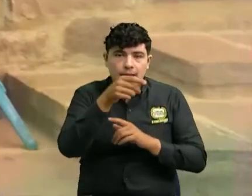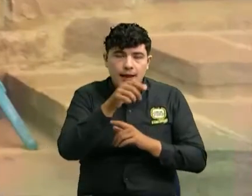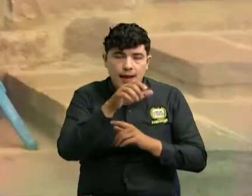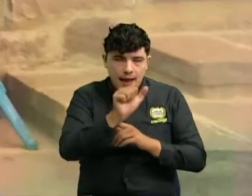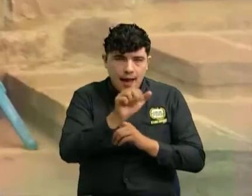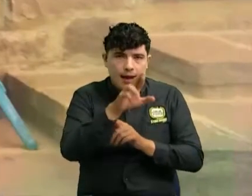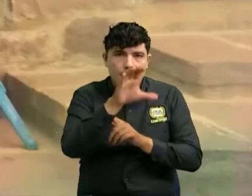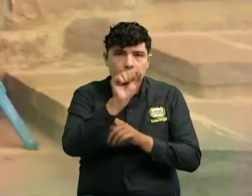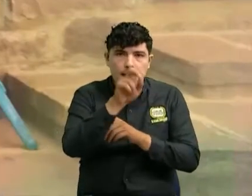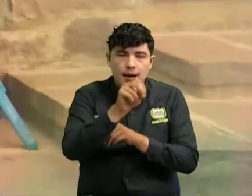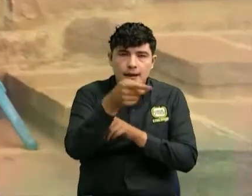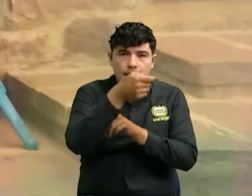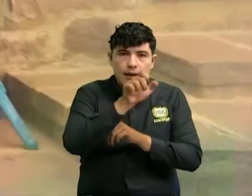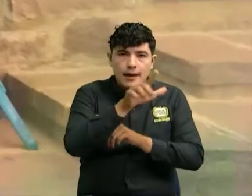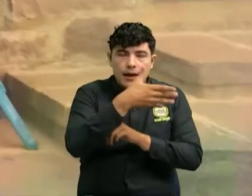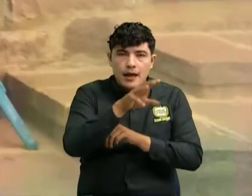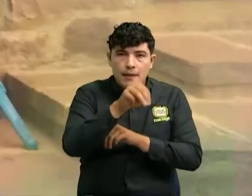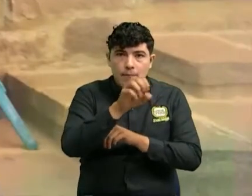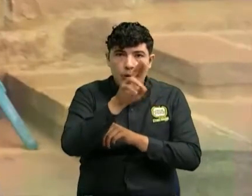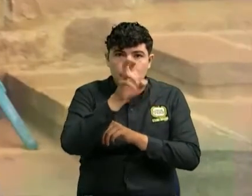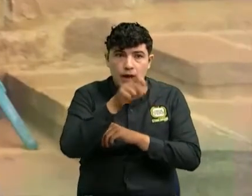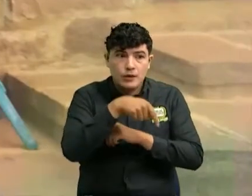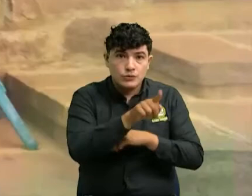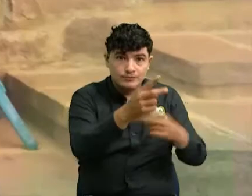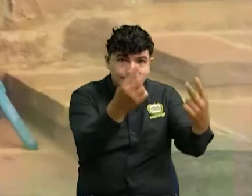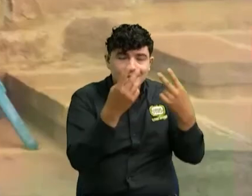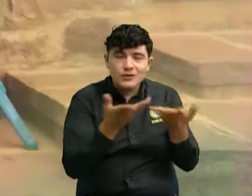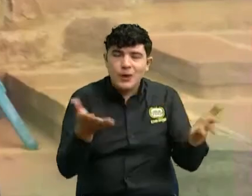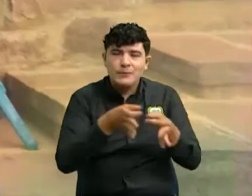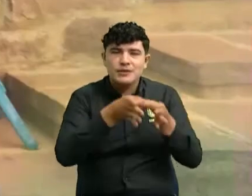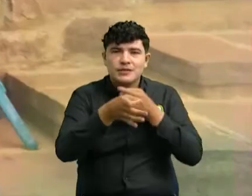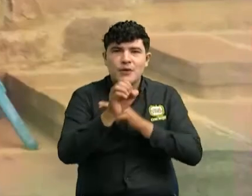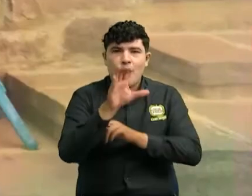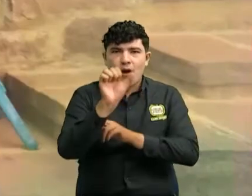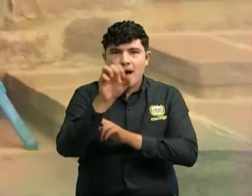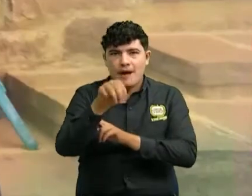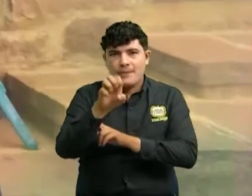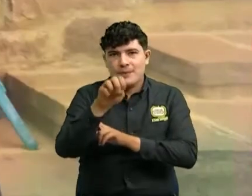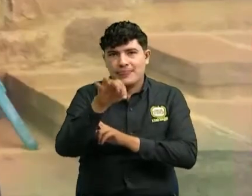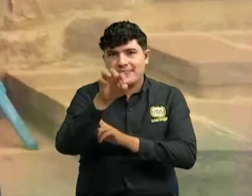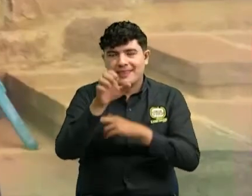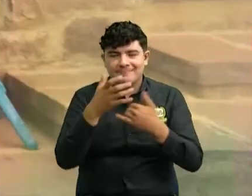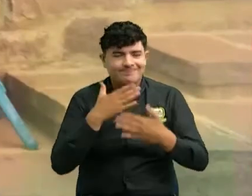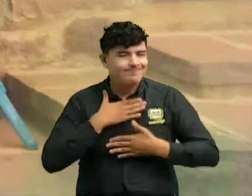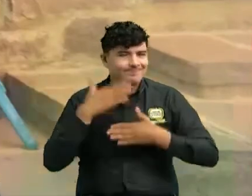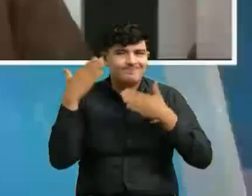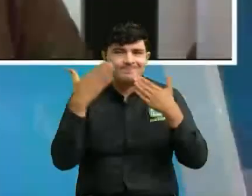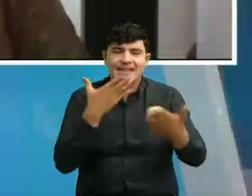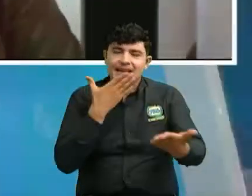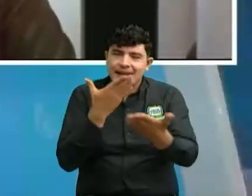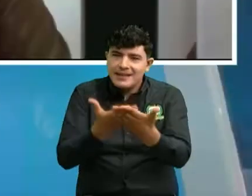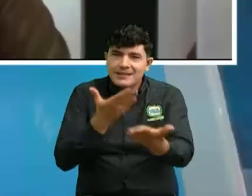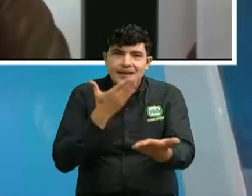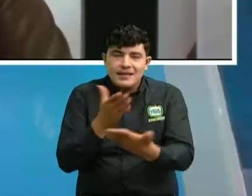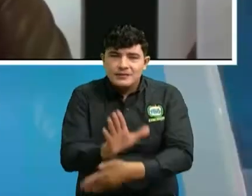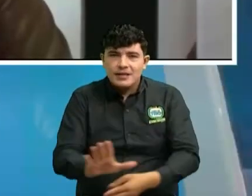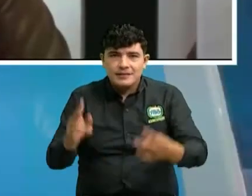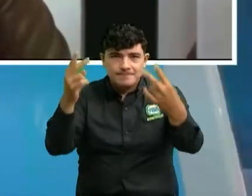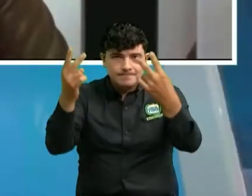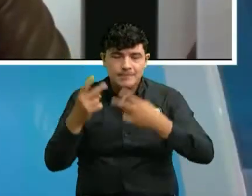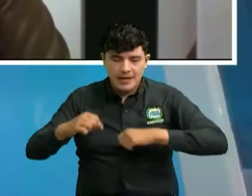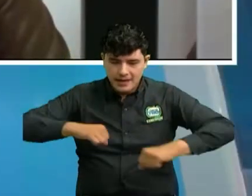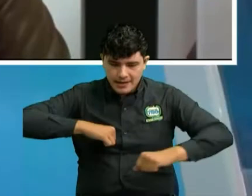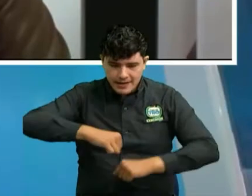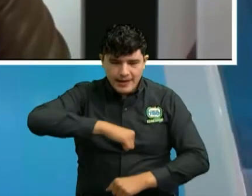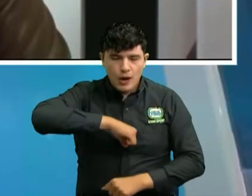ve desde el municipio de Ocamonte un cordial saludo para todos ellos muy agradecidos que estén en sintonía de